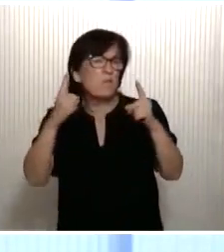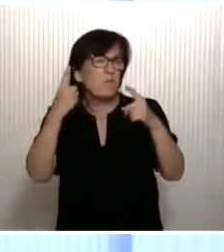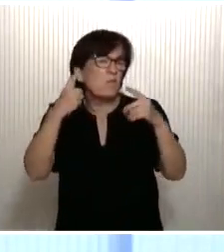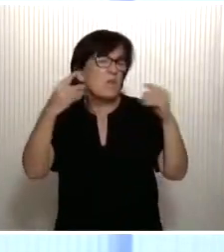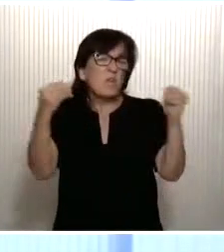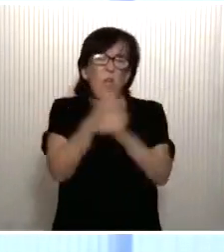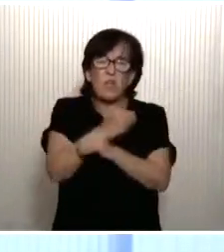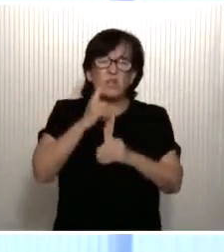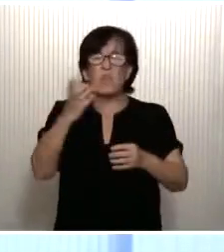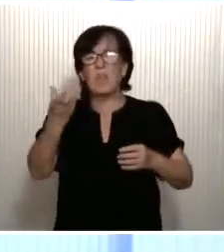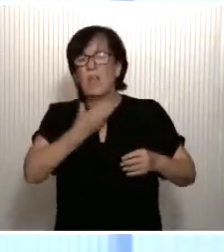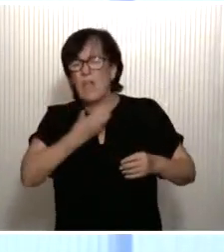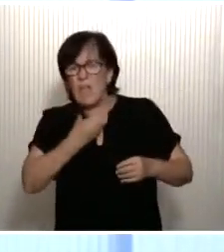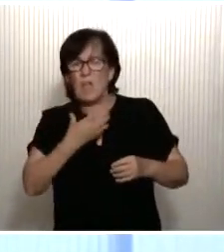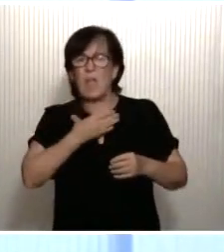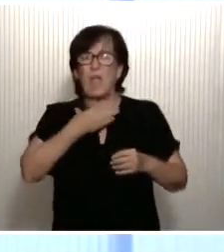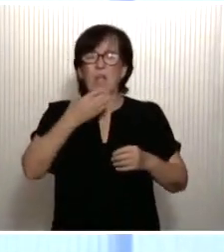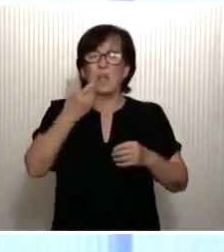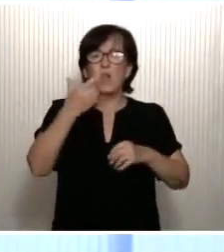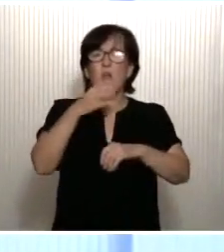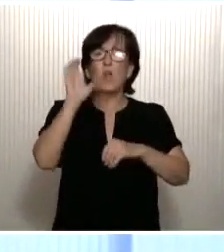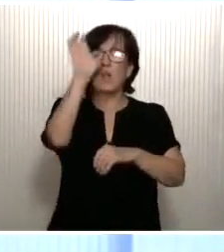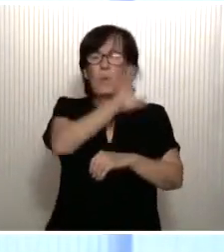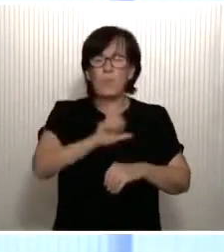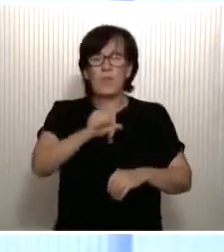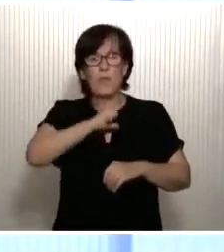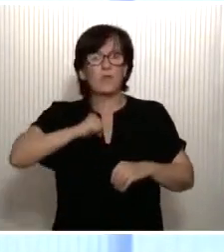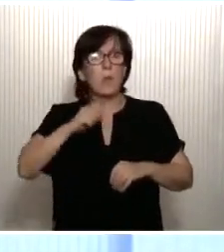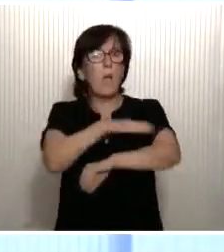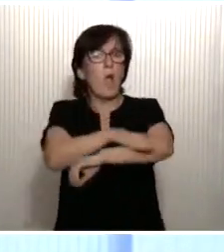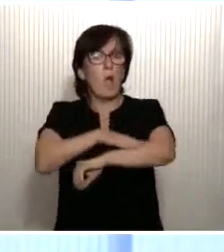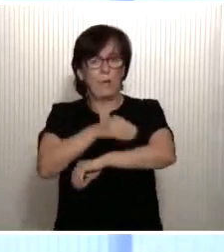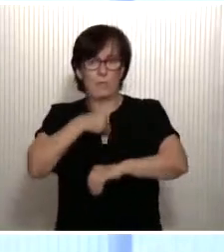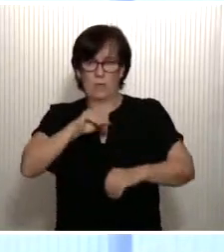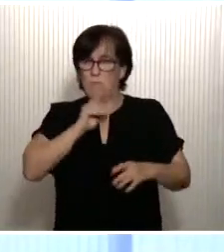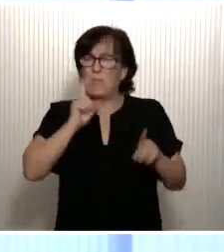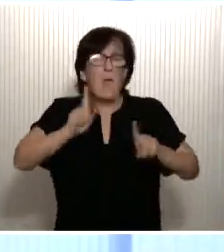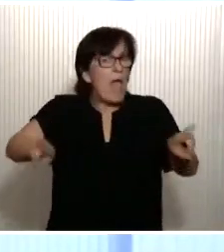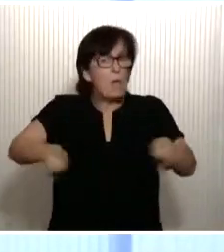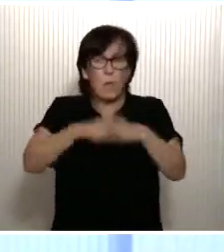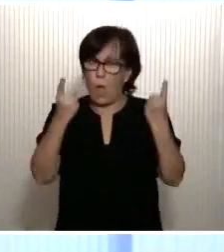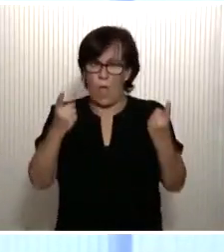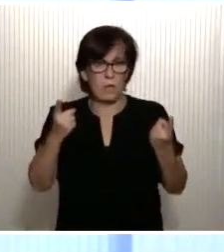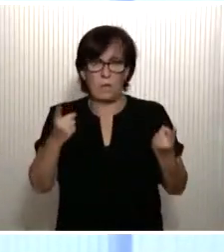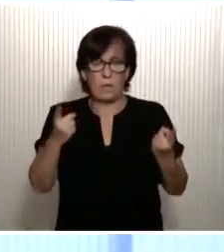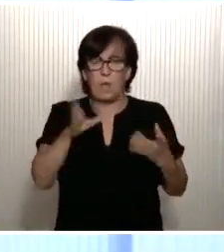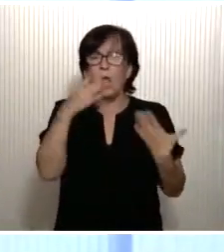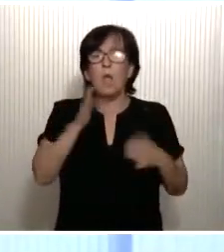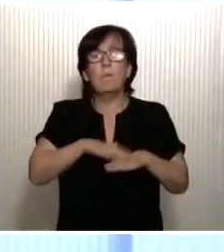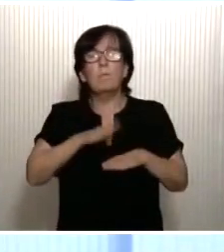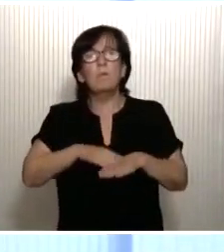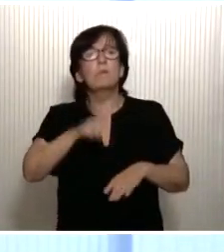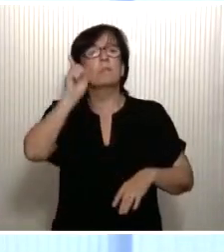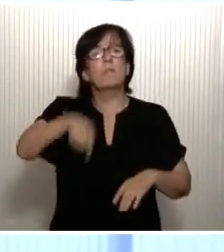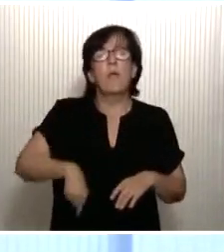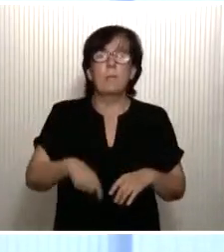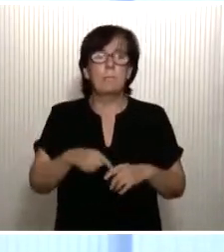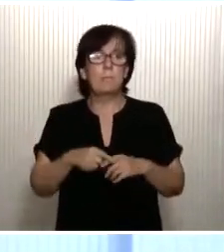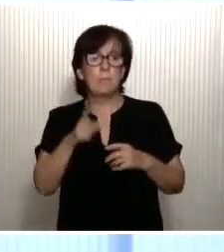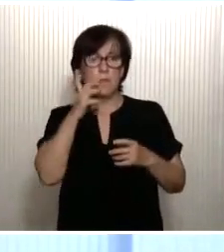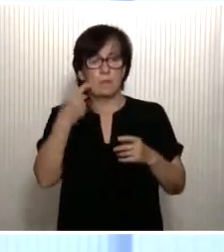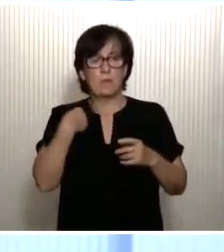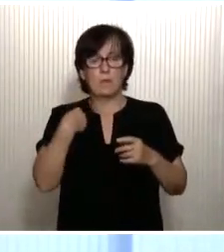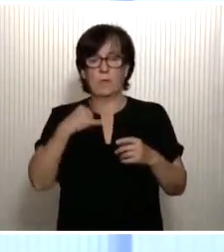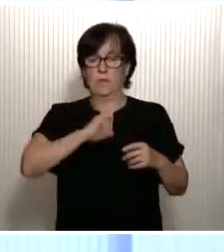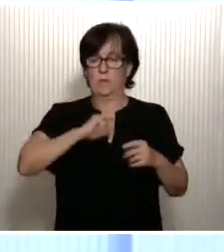sea un ayuntamiento, una comunidad autónoma o el gobierno de España, en el caso que nos ocupa, porque tenga también una identidad